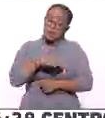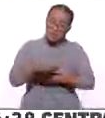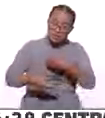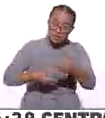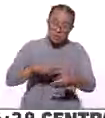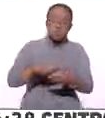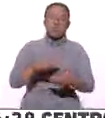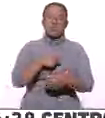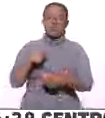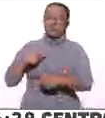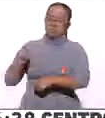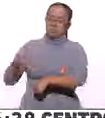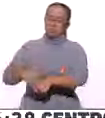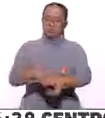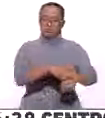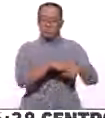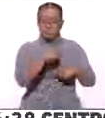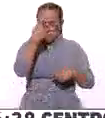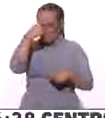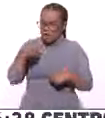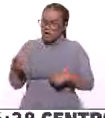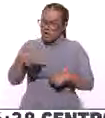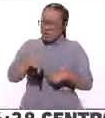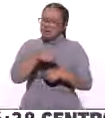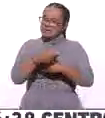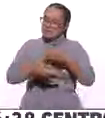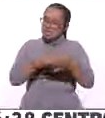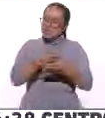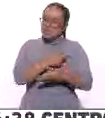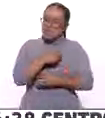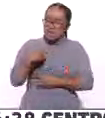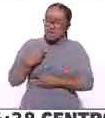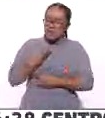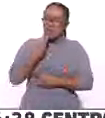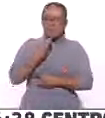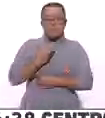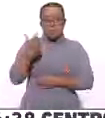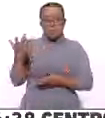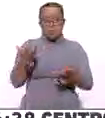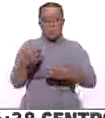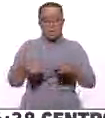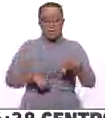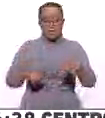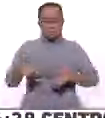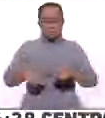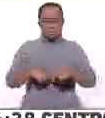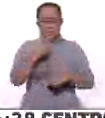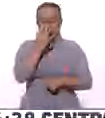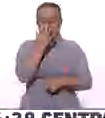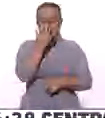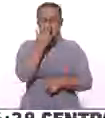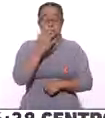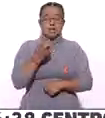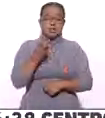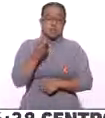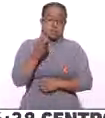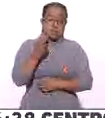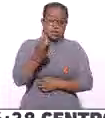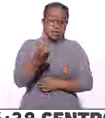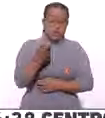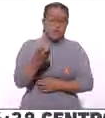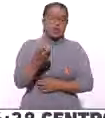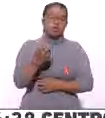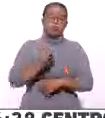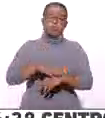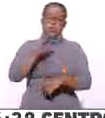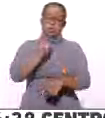invitamos y convocamos a estos servicios a que mejoren sus pues sus actividades y que esto redunde sin duda alguna en